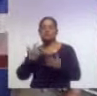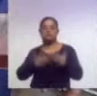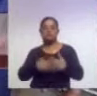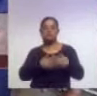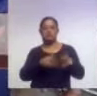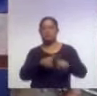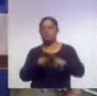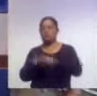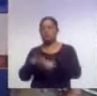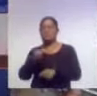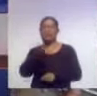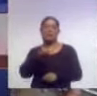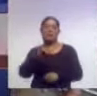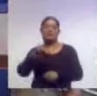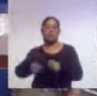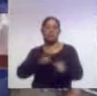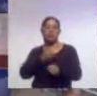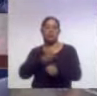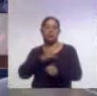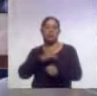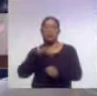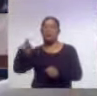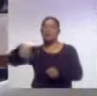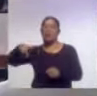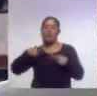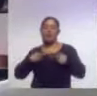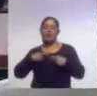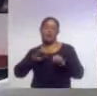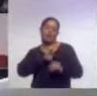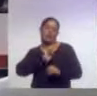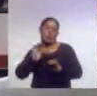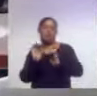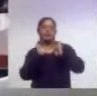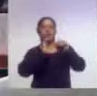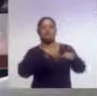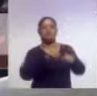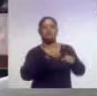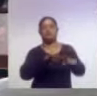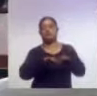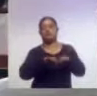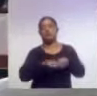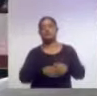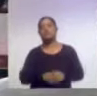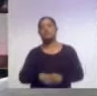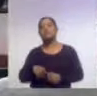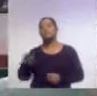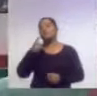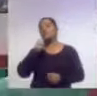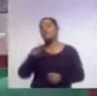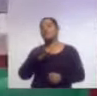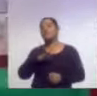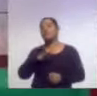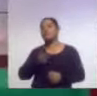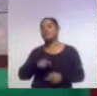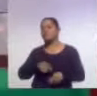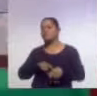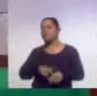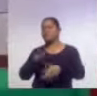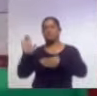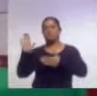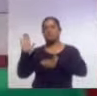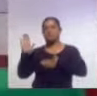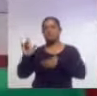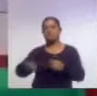oportunidades de que la población se inserte al sector laboral. Asimismo, recalcó el compromiso del gobierno del estado para